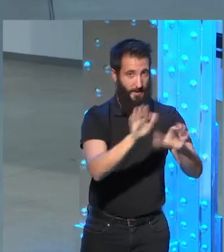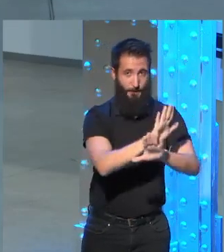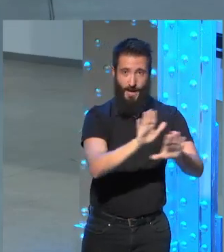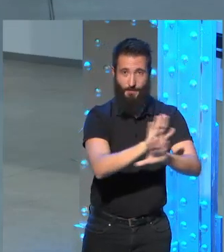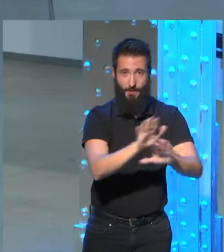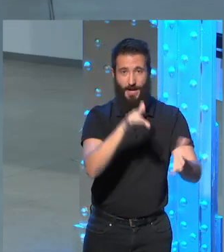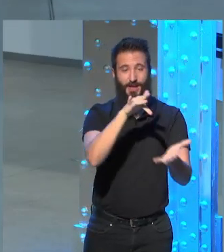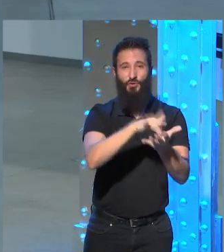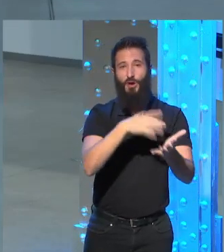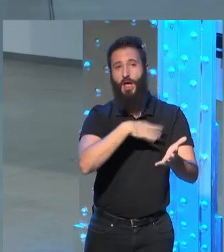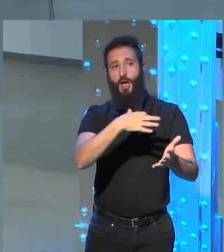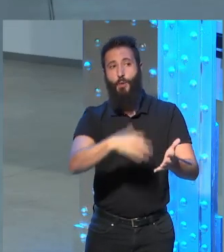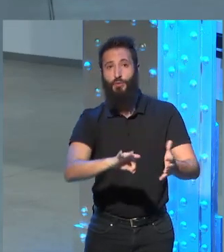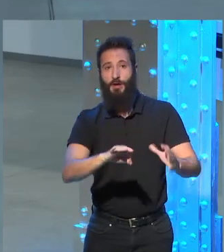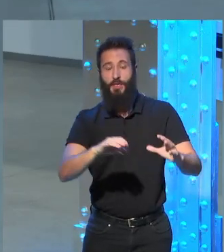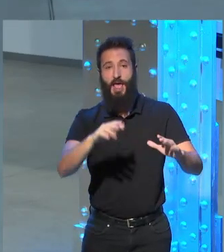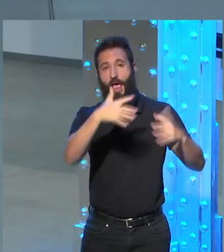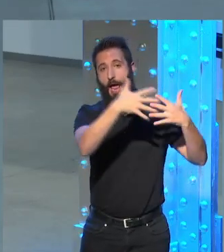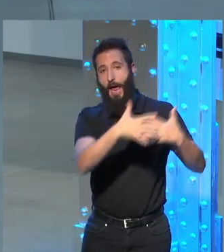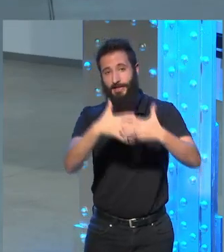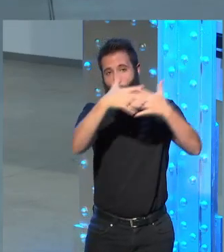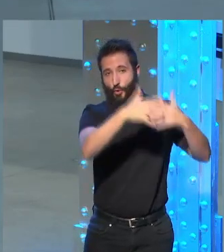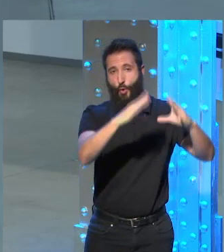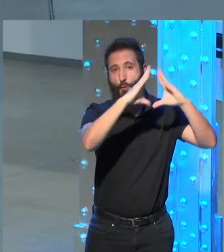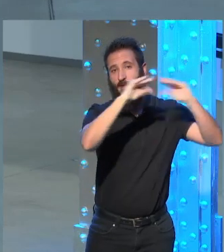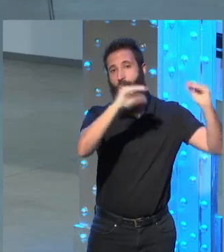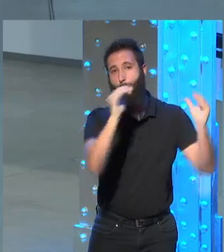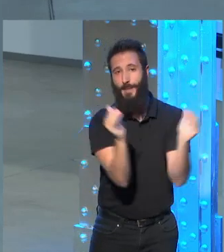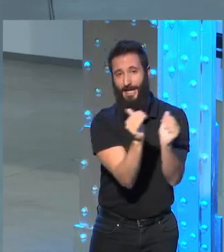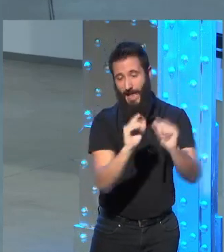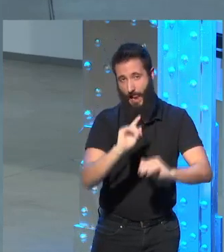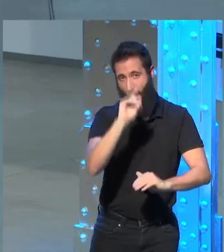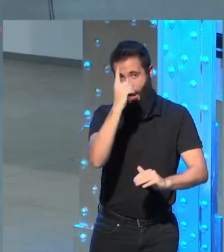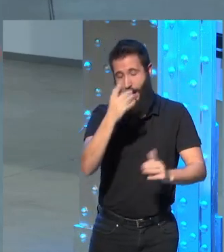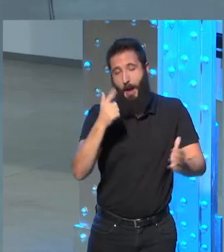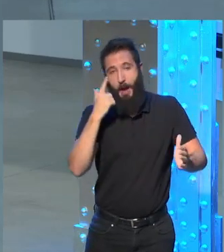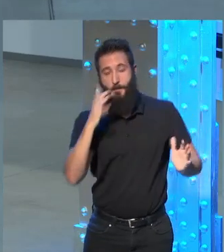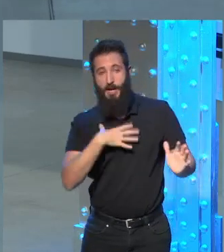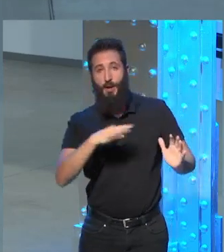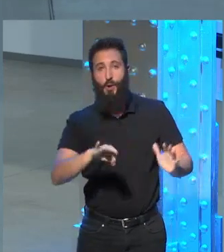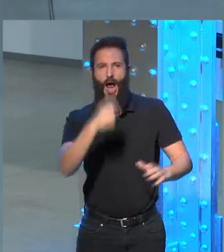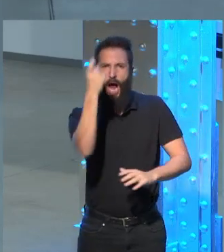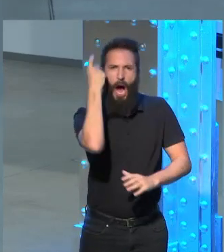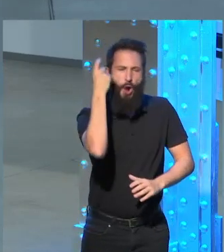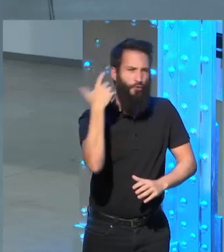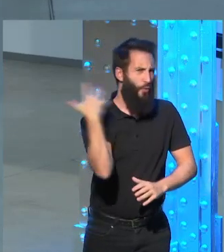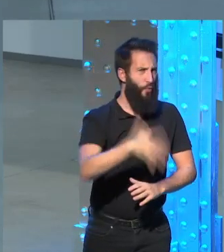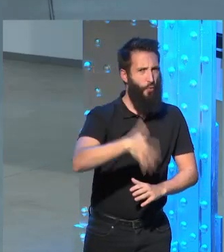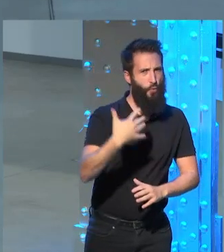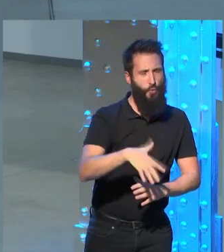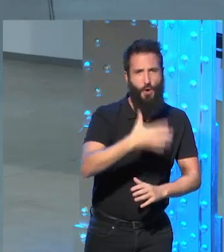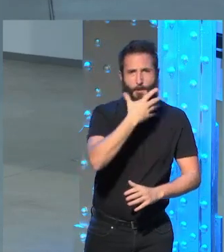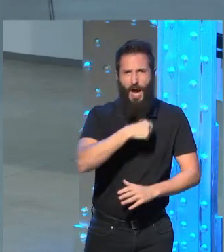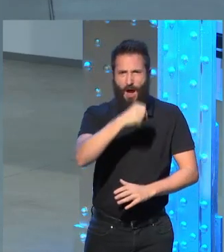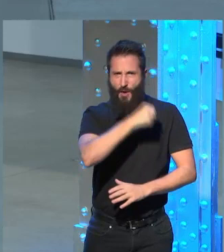una de las universidades pequeñas de Estados Unidos, pero de estudiantes absolutamente privilegiados por las